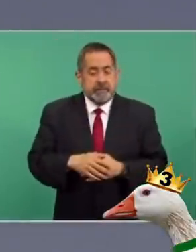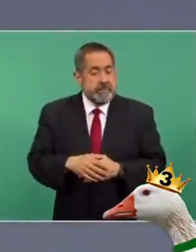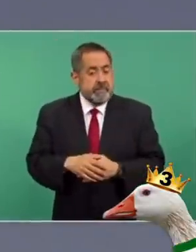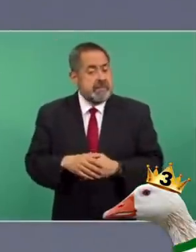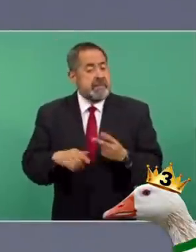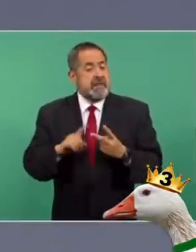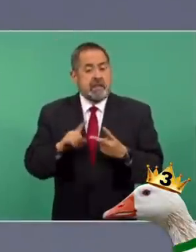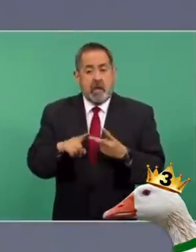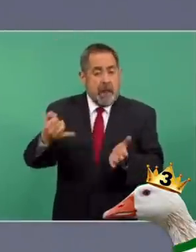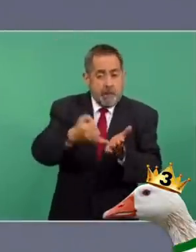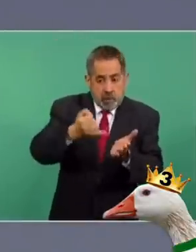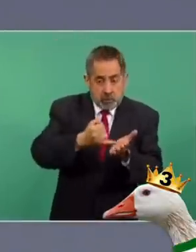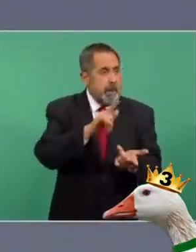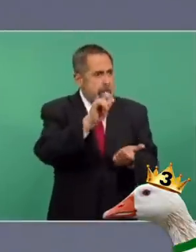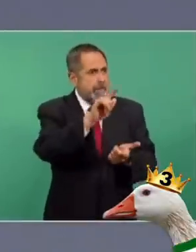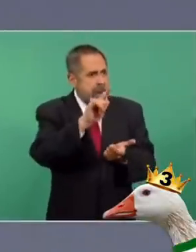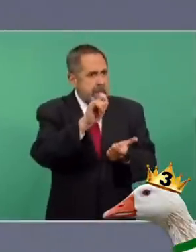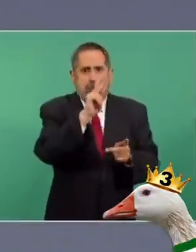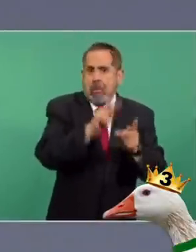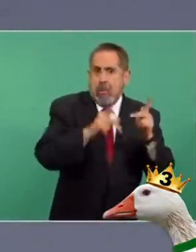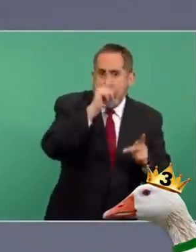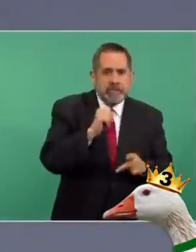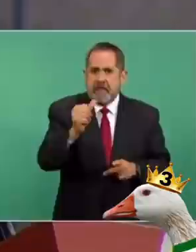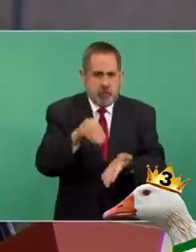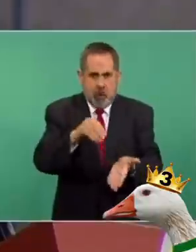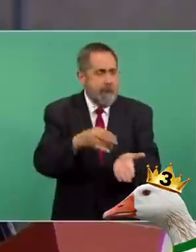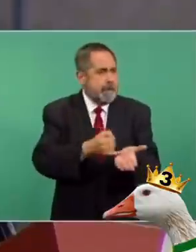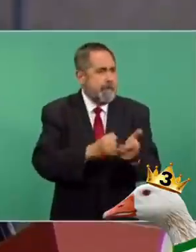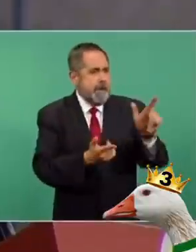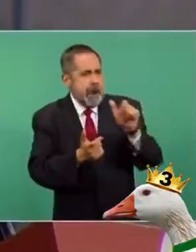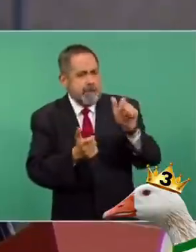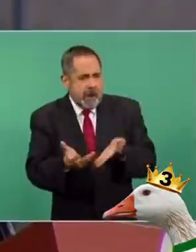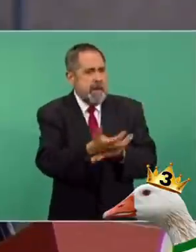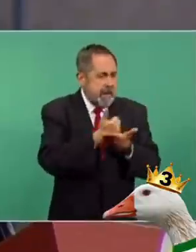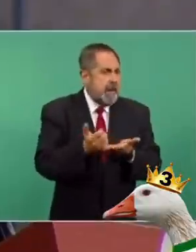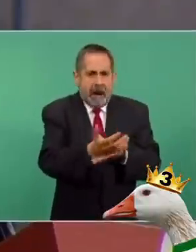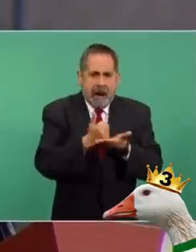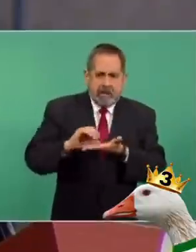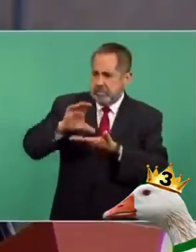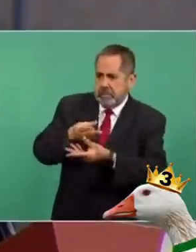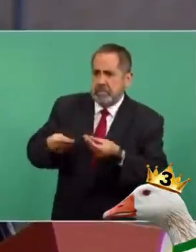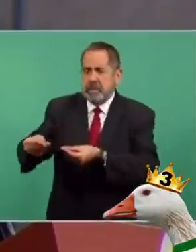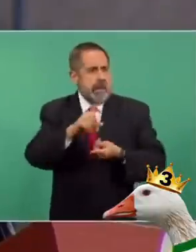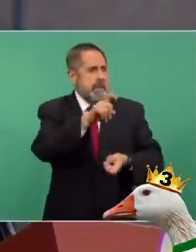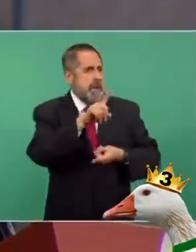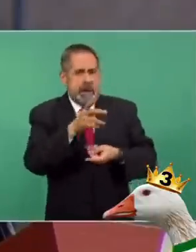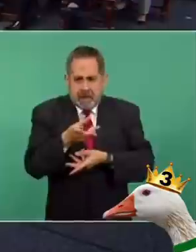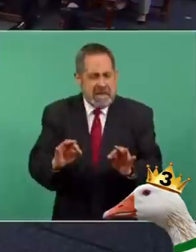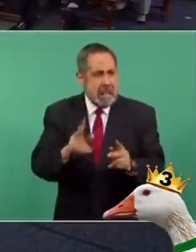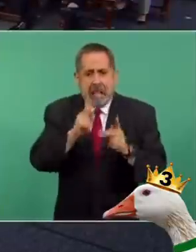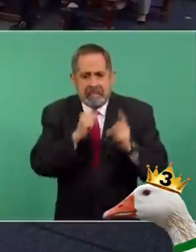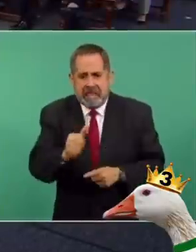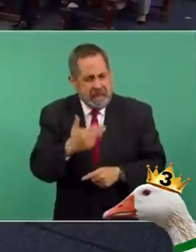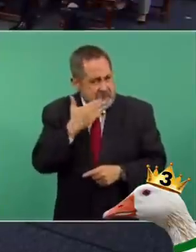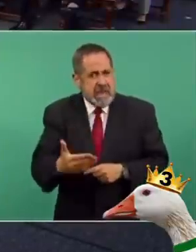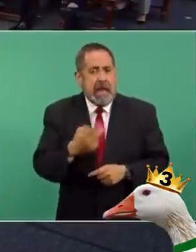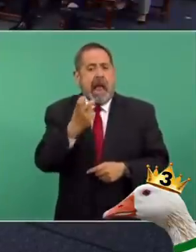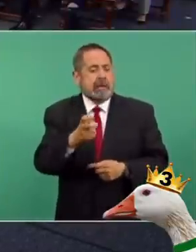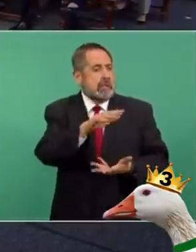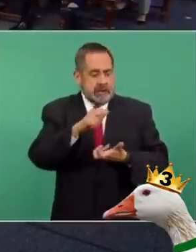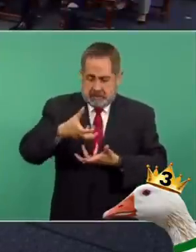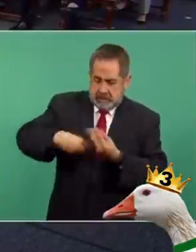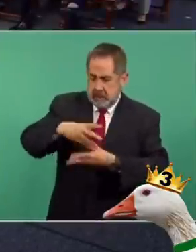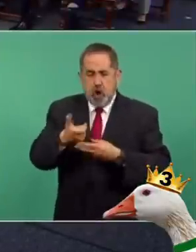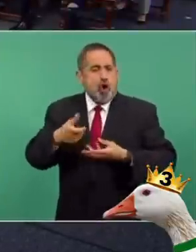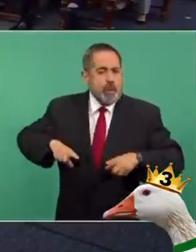cayó la recaudación de ingresos, el ingreso en la hacienda pública. Esto nos permitirá mantener finanzas